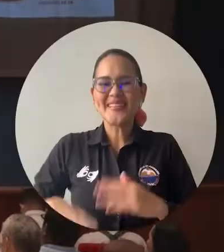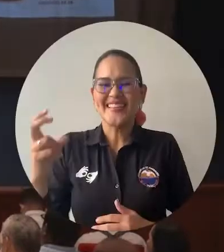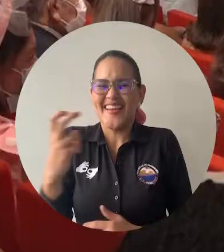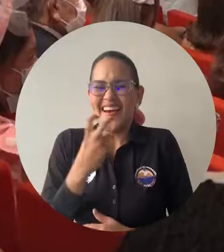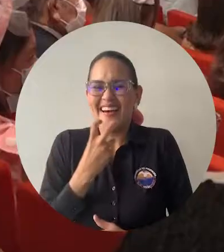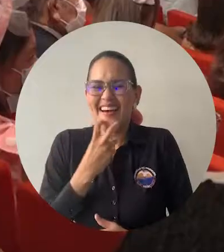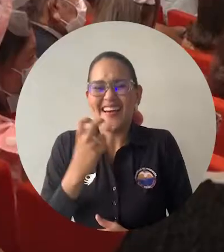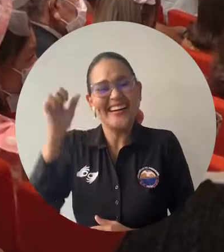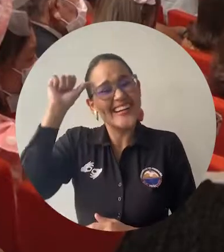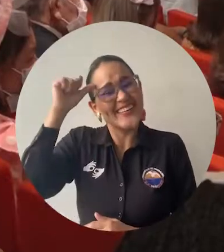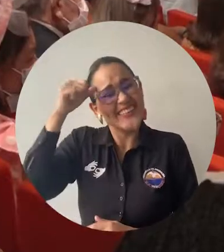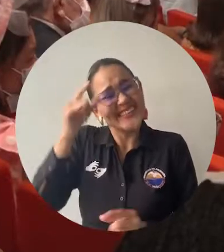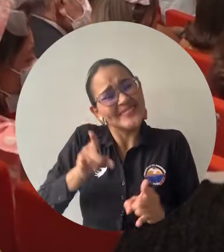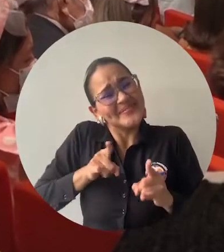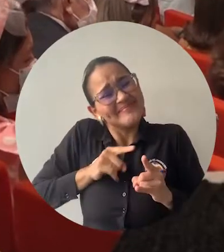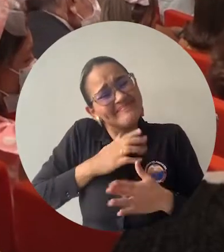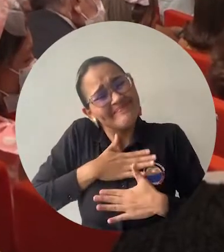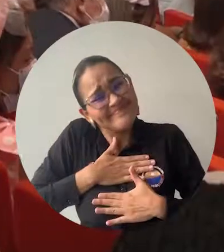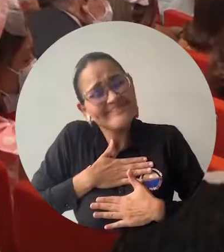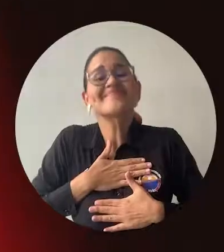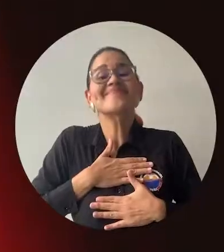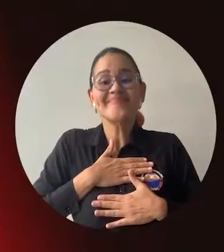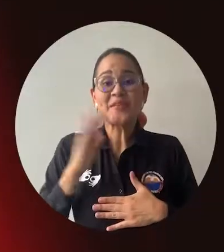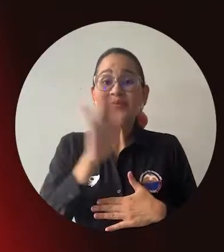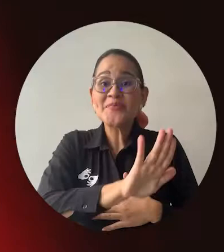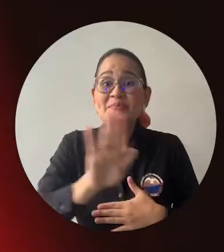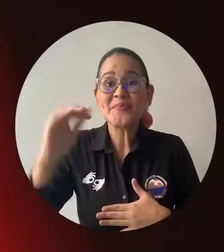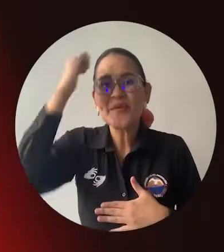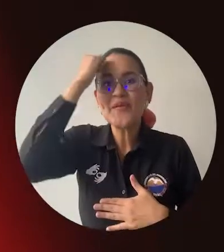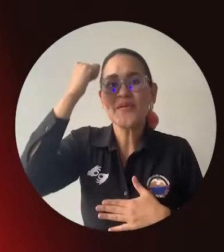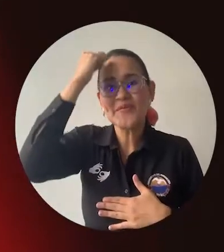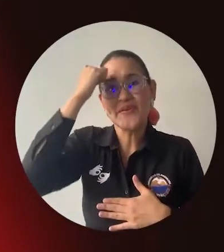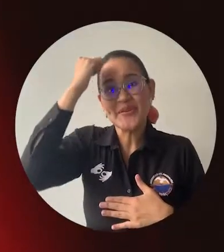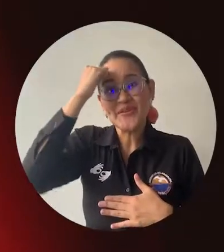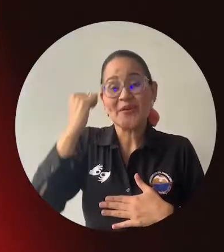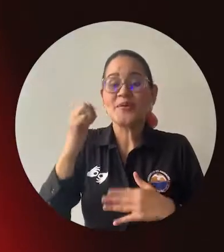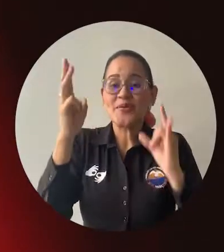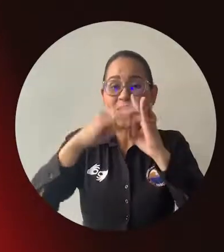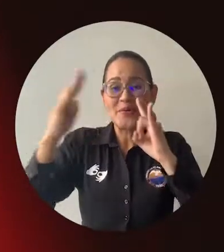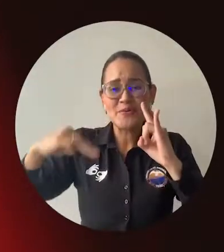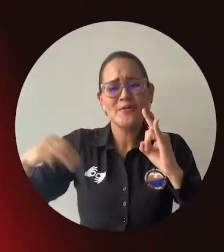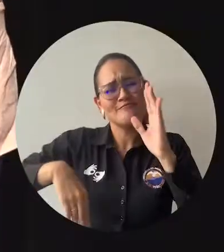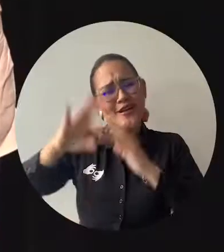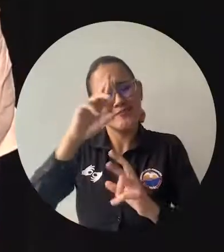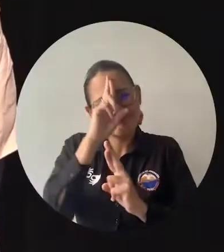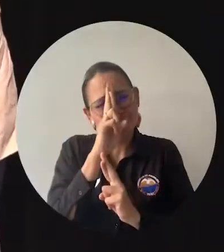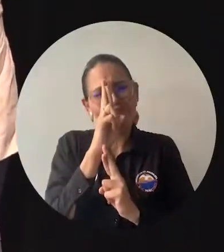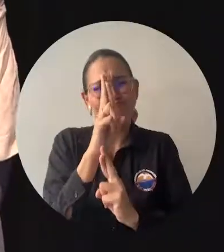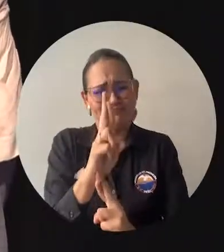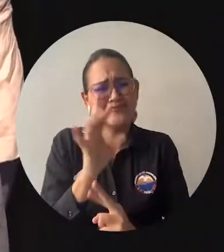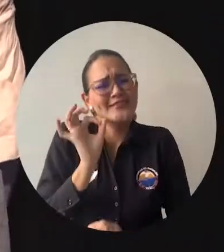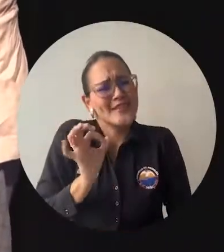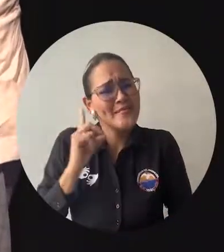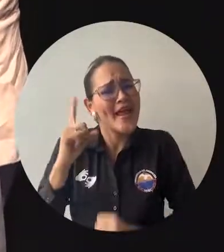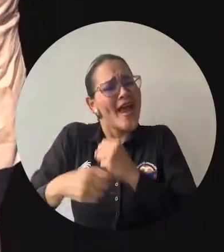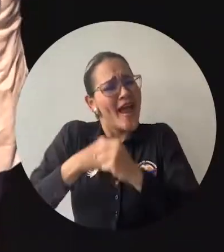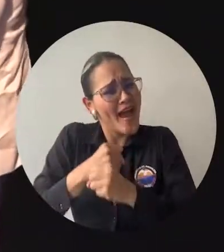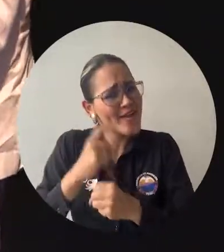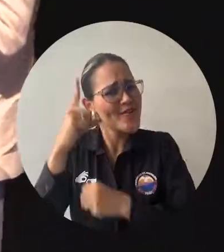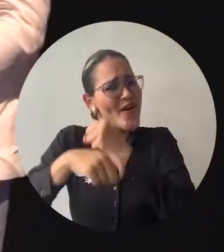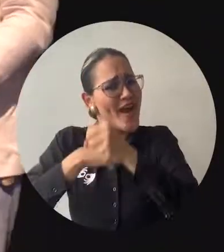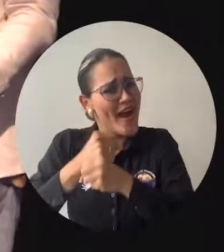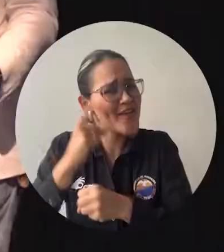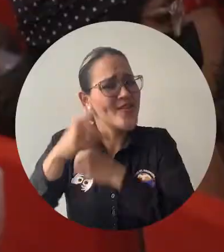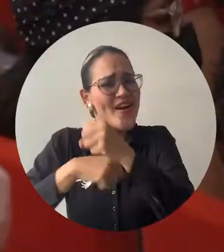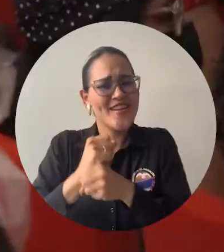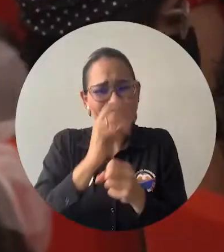Entre risas, recuerdos y nostalgia, los docentes de la Universidad del Magdalena fueron homenajeados en el tradicional evento de reconocimiento